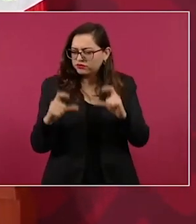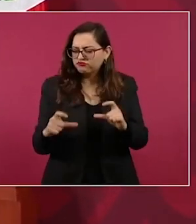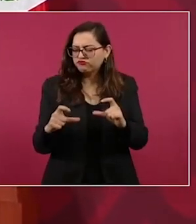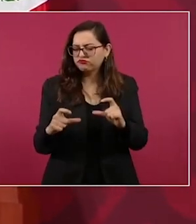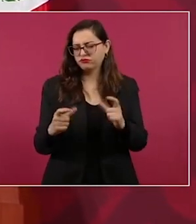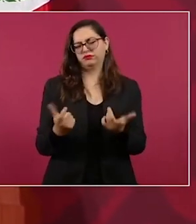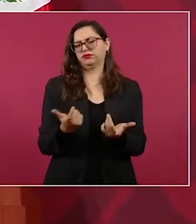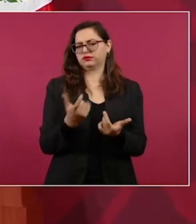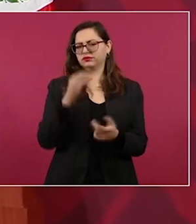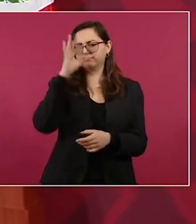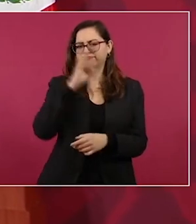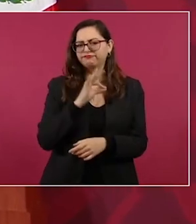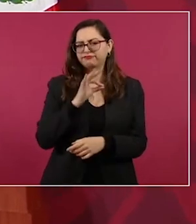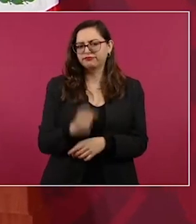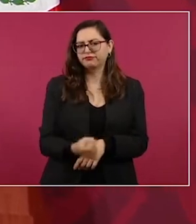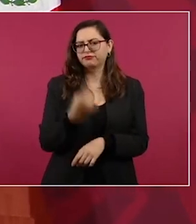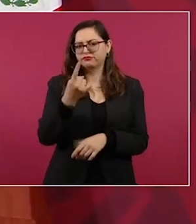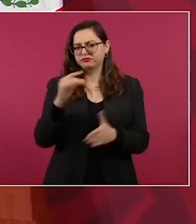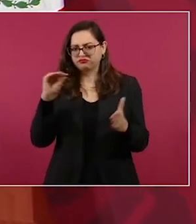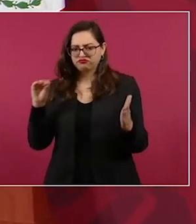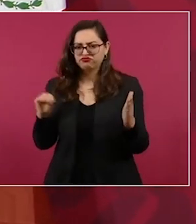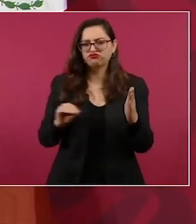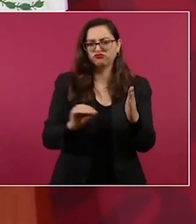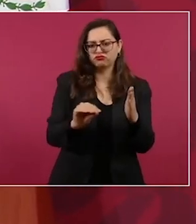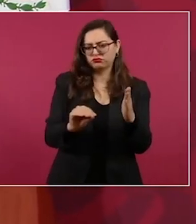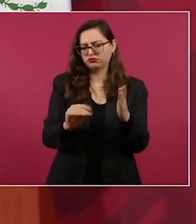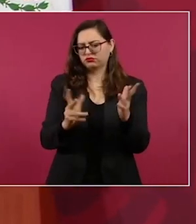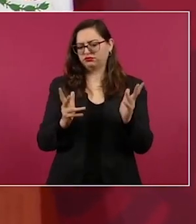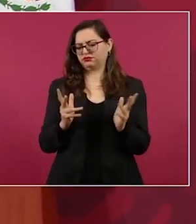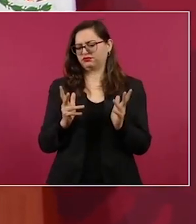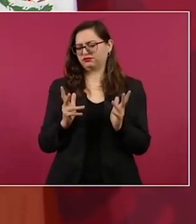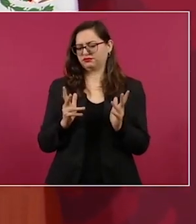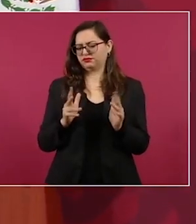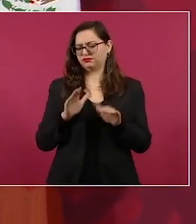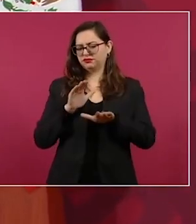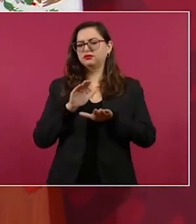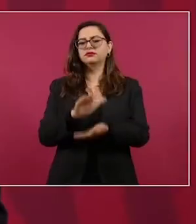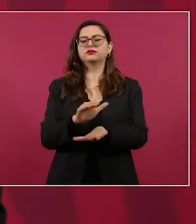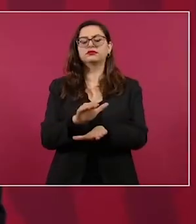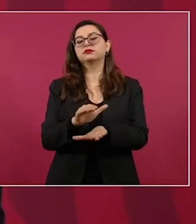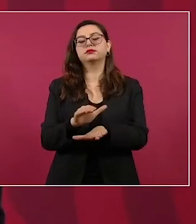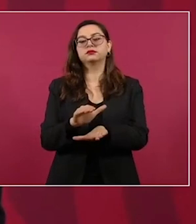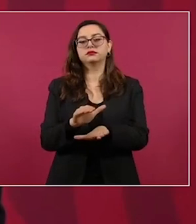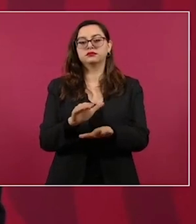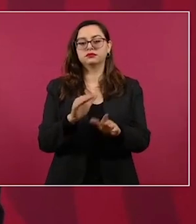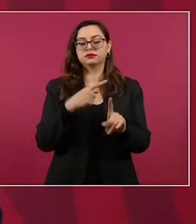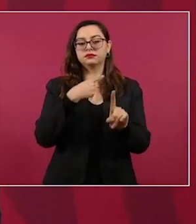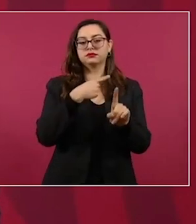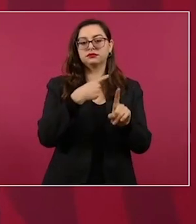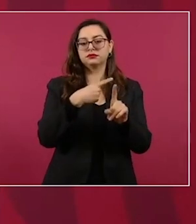artículo que habían introducido sobre la suma